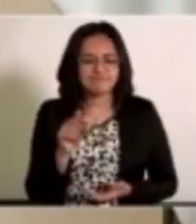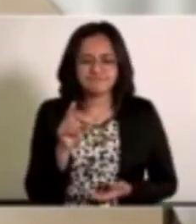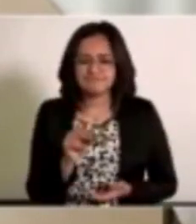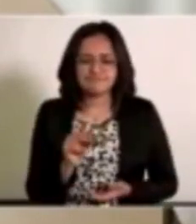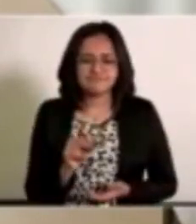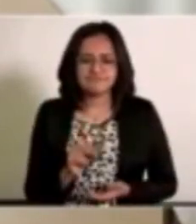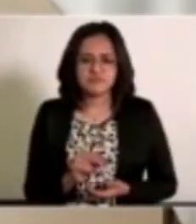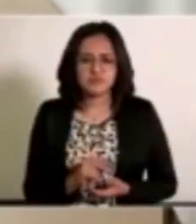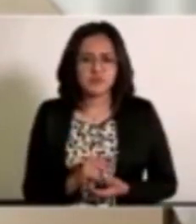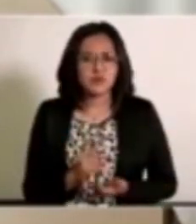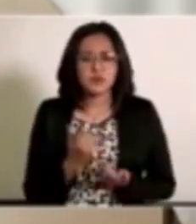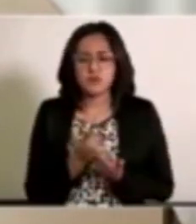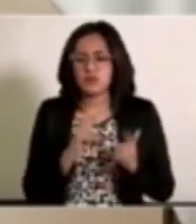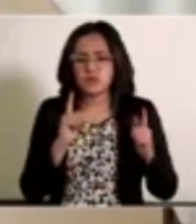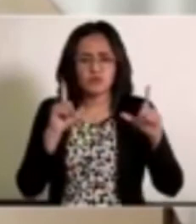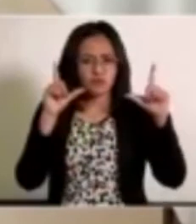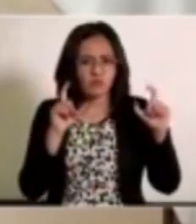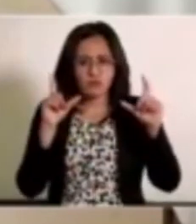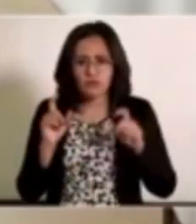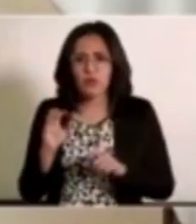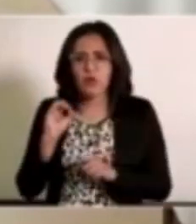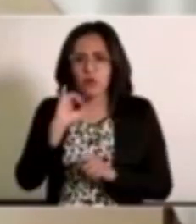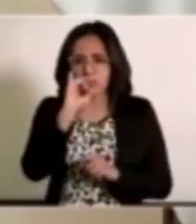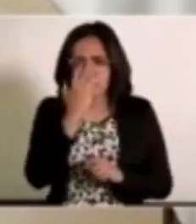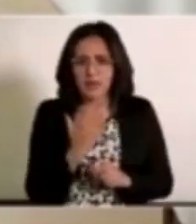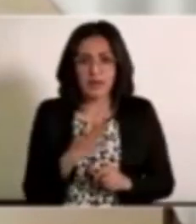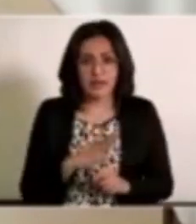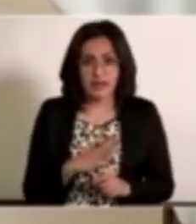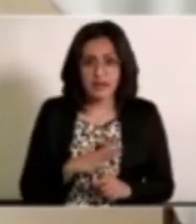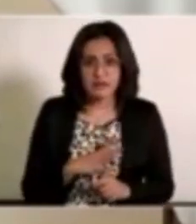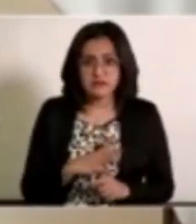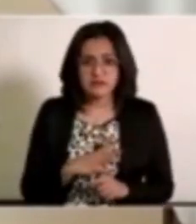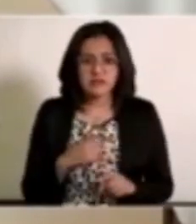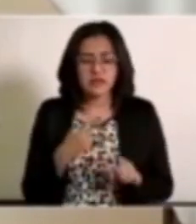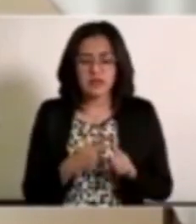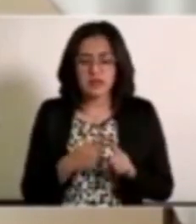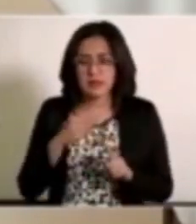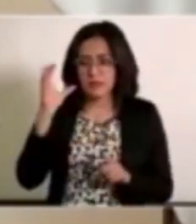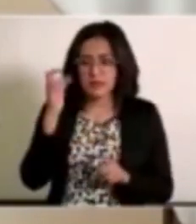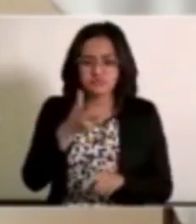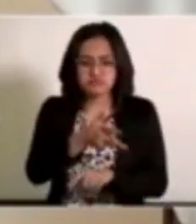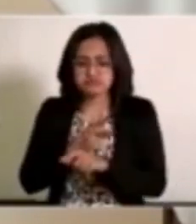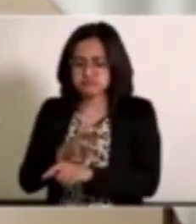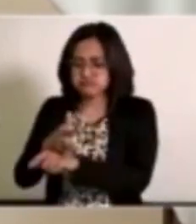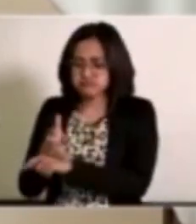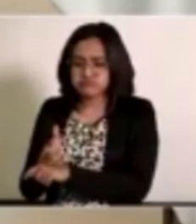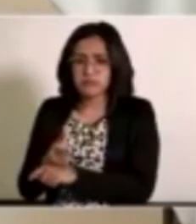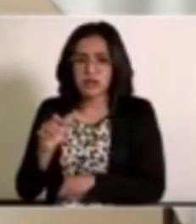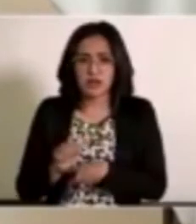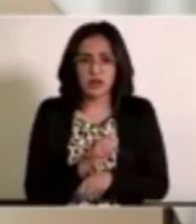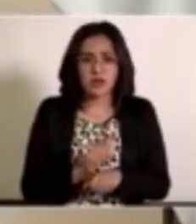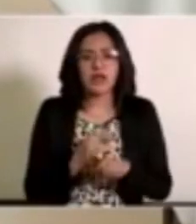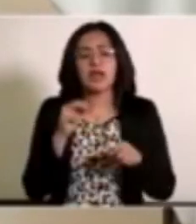fotografía o imagen que exista de patrullas estacionadas en los